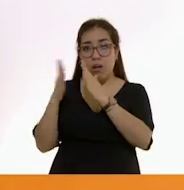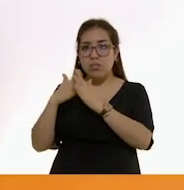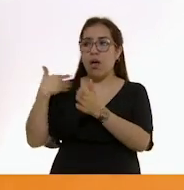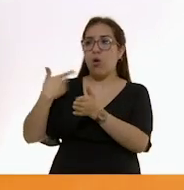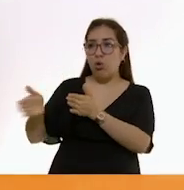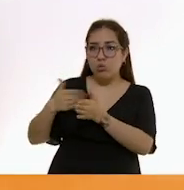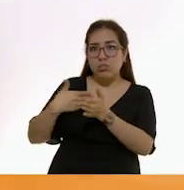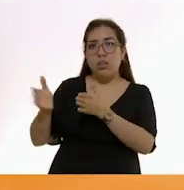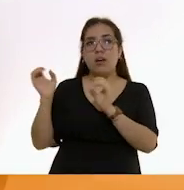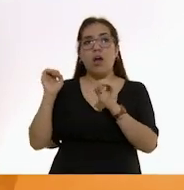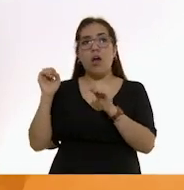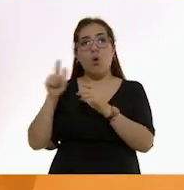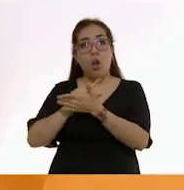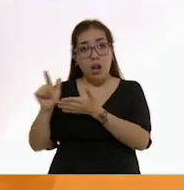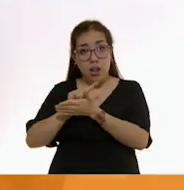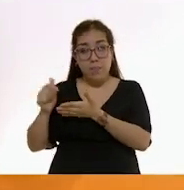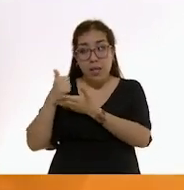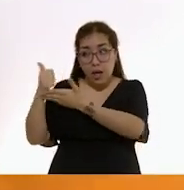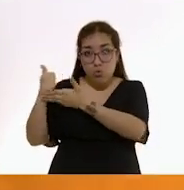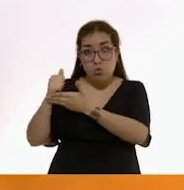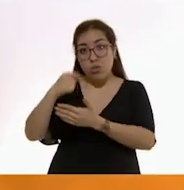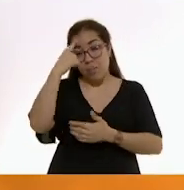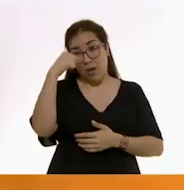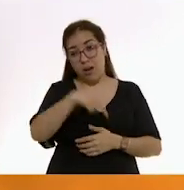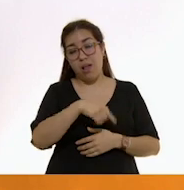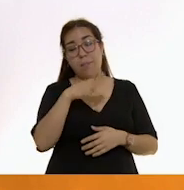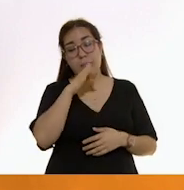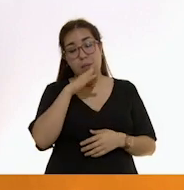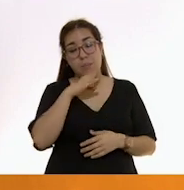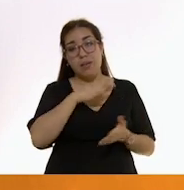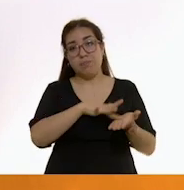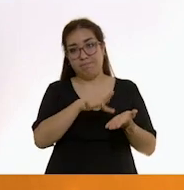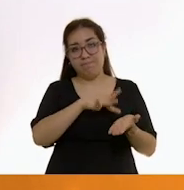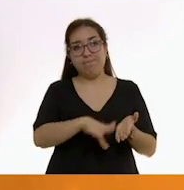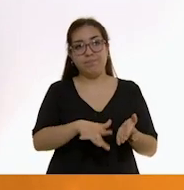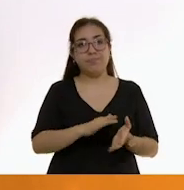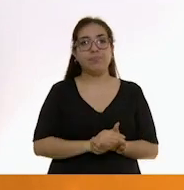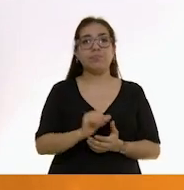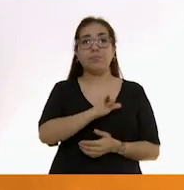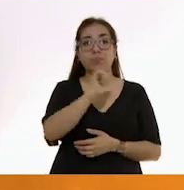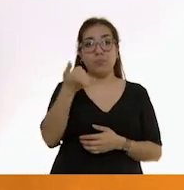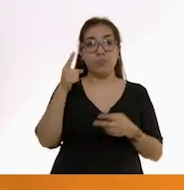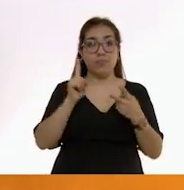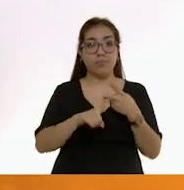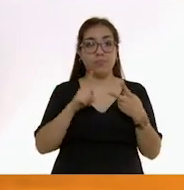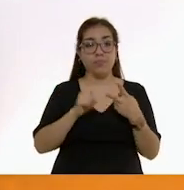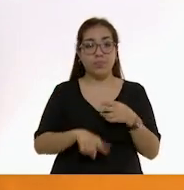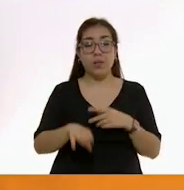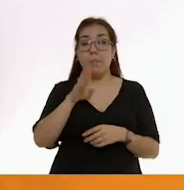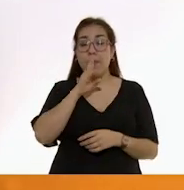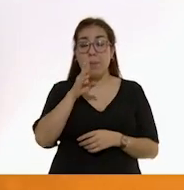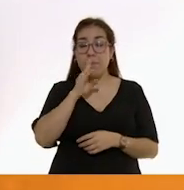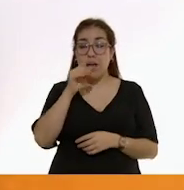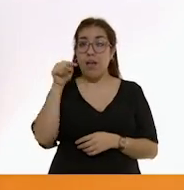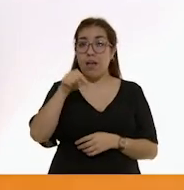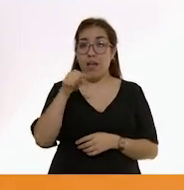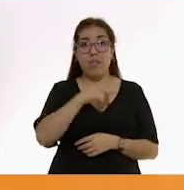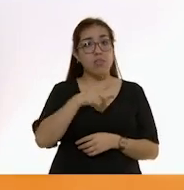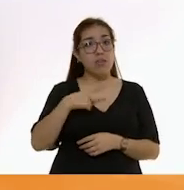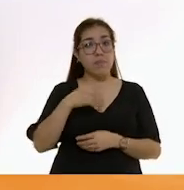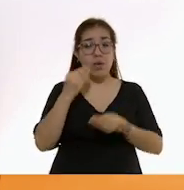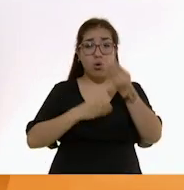y limpiar, para que mamá pueda descansar. 2. Procuren que mamá coma bien y tome